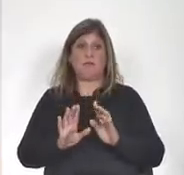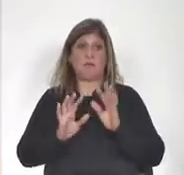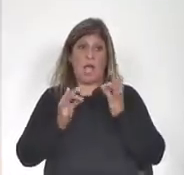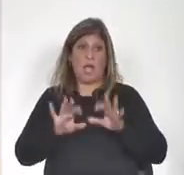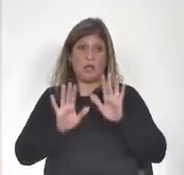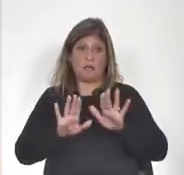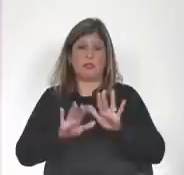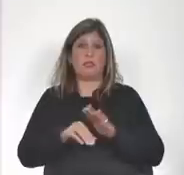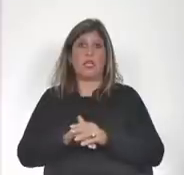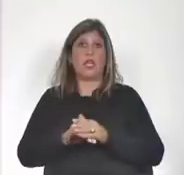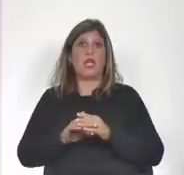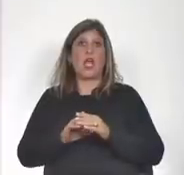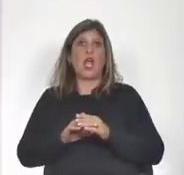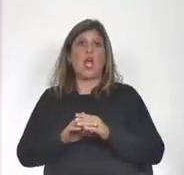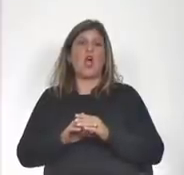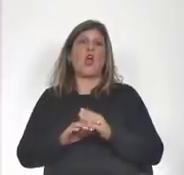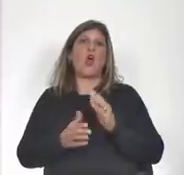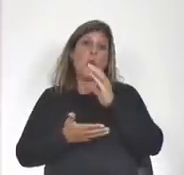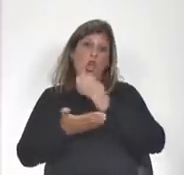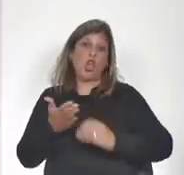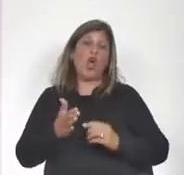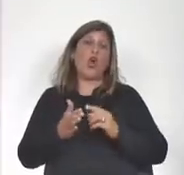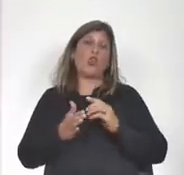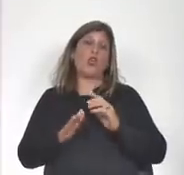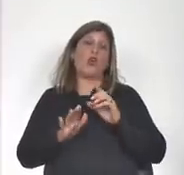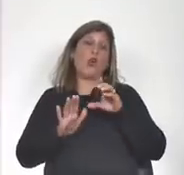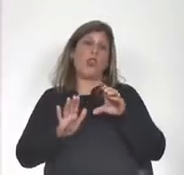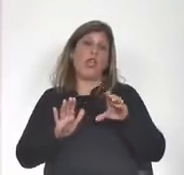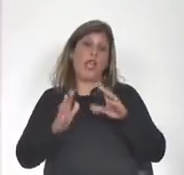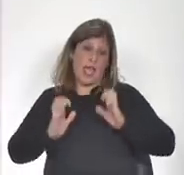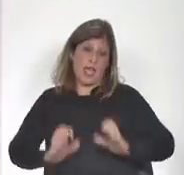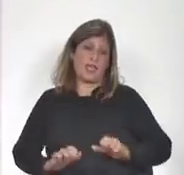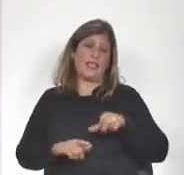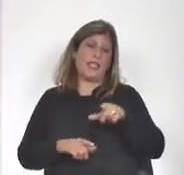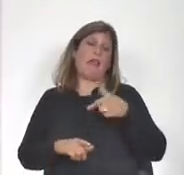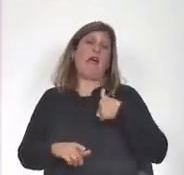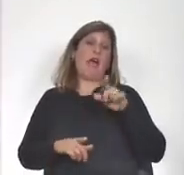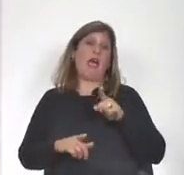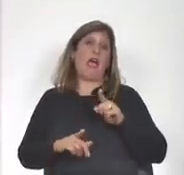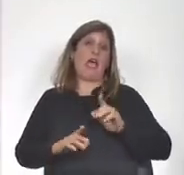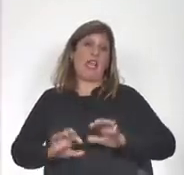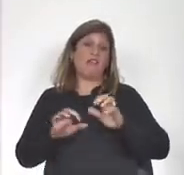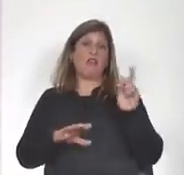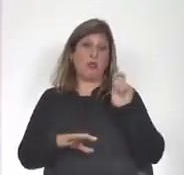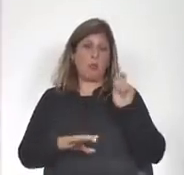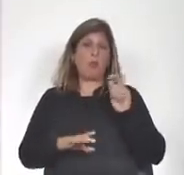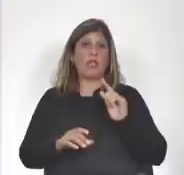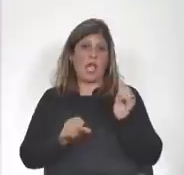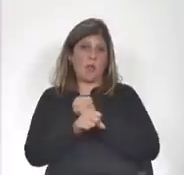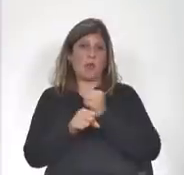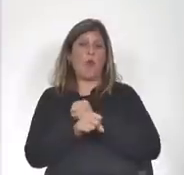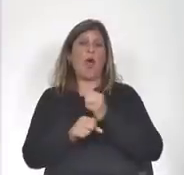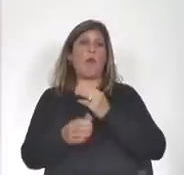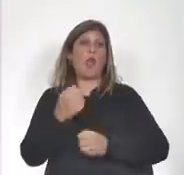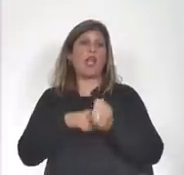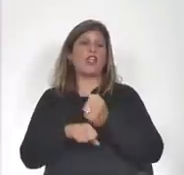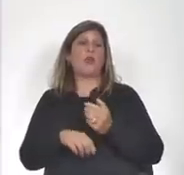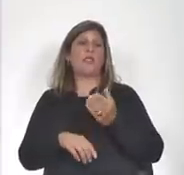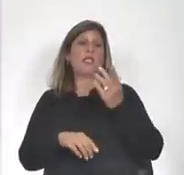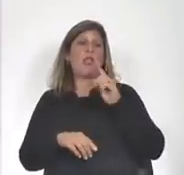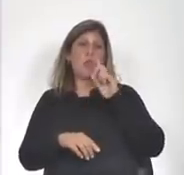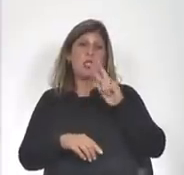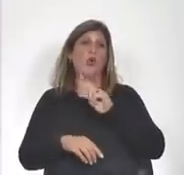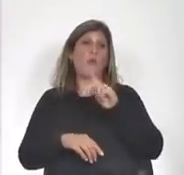como el código de ética en la función pública que nosotros aprobamos al final del periodo pasado en el año 2019 y que generó una normativa